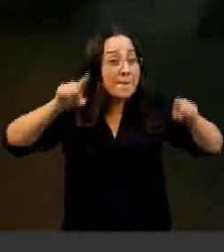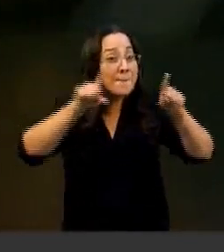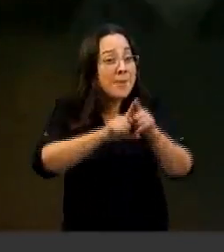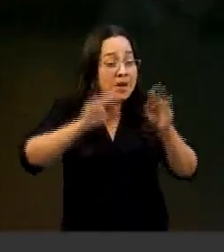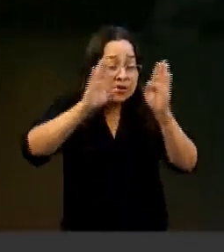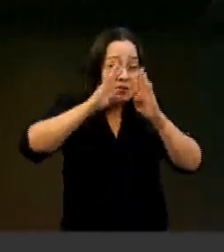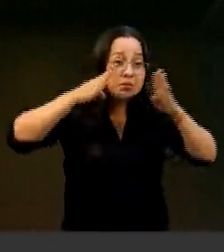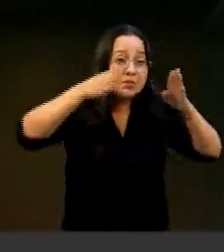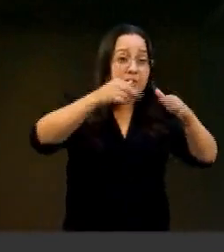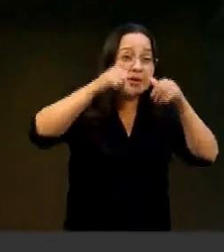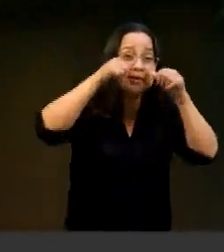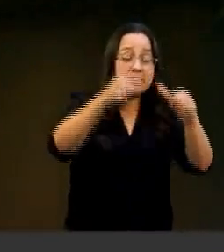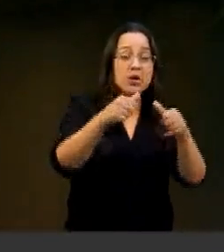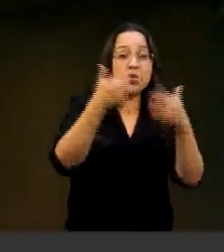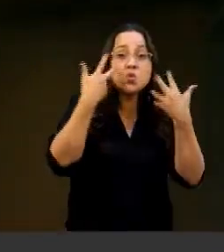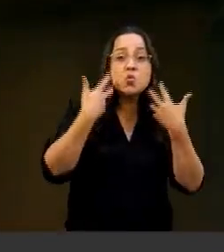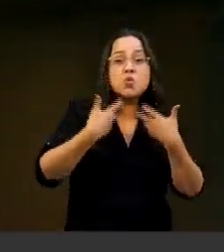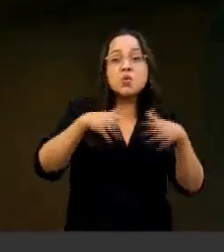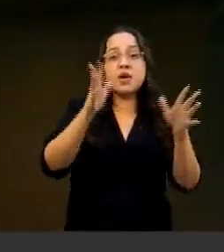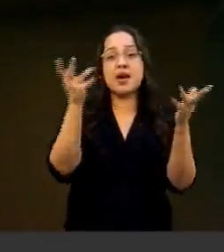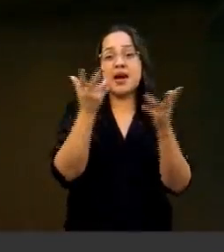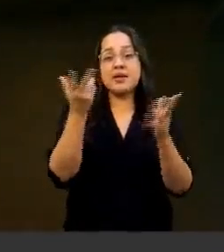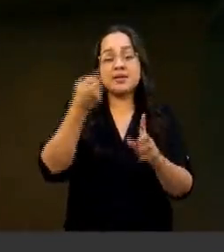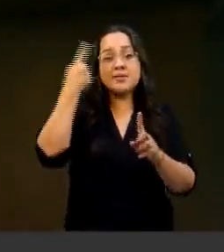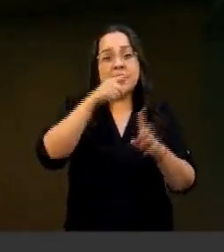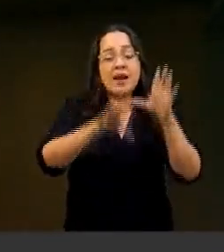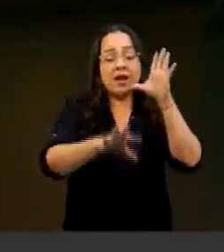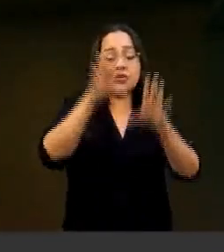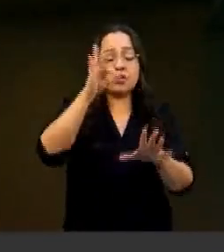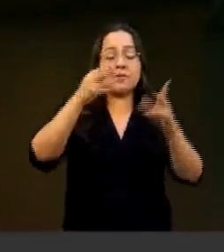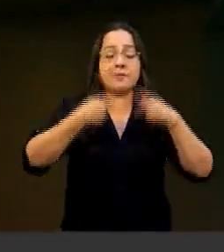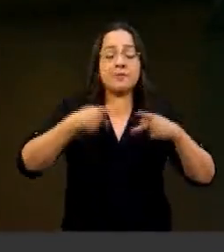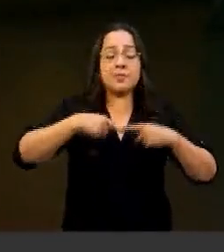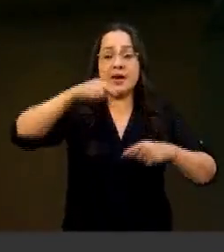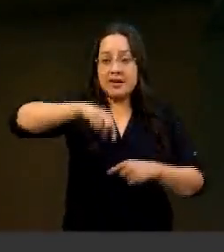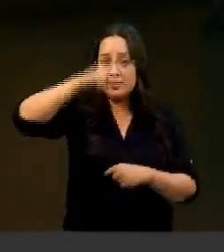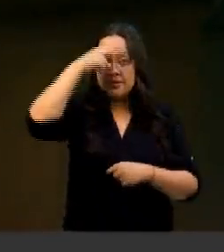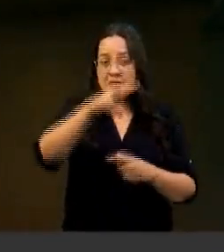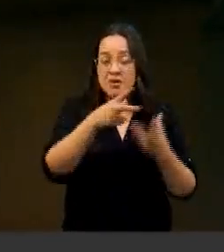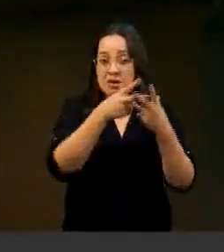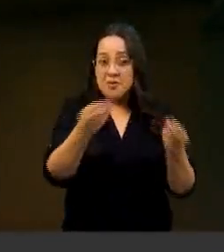se hicieran para encontrar a los desaparecidos de manera vigente.